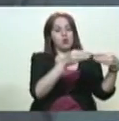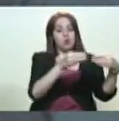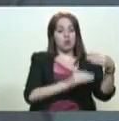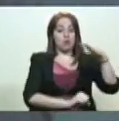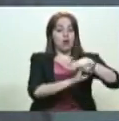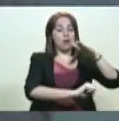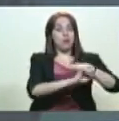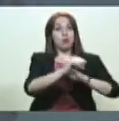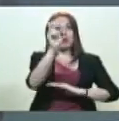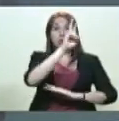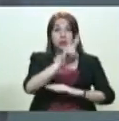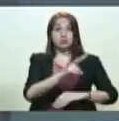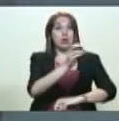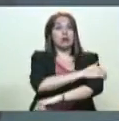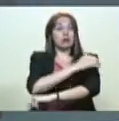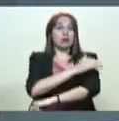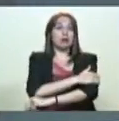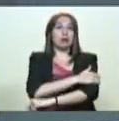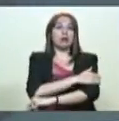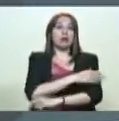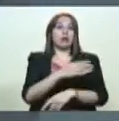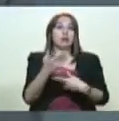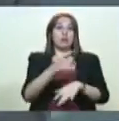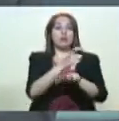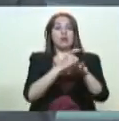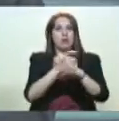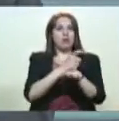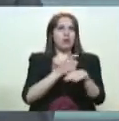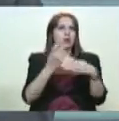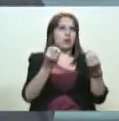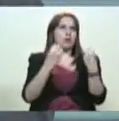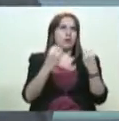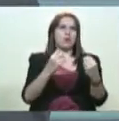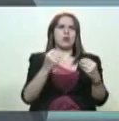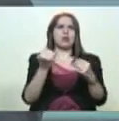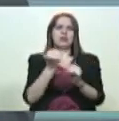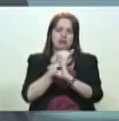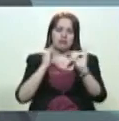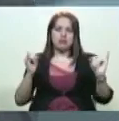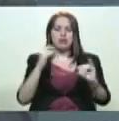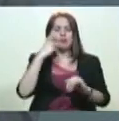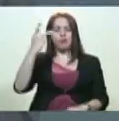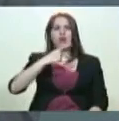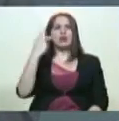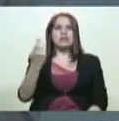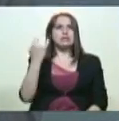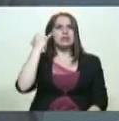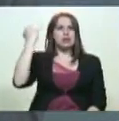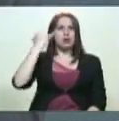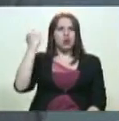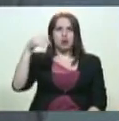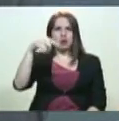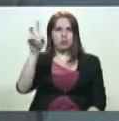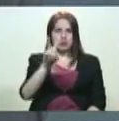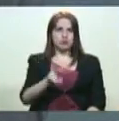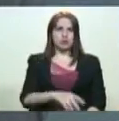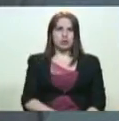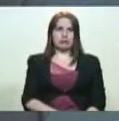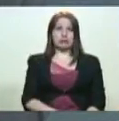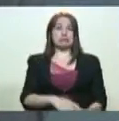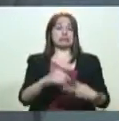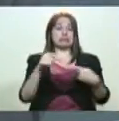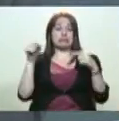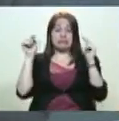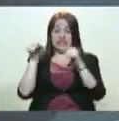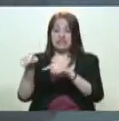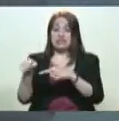pudiéramos llamar de la derecha o de gobiernos que no tienen identidad ideológica y política con Venezuela. Ese extremismo, ese